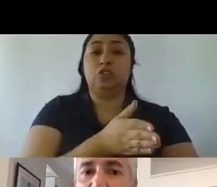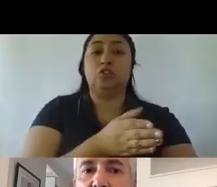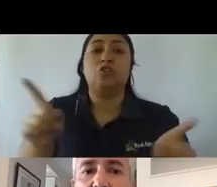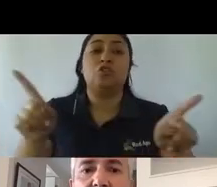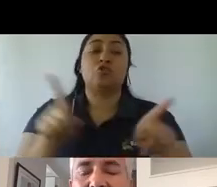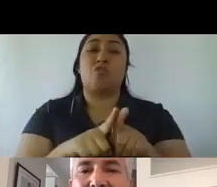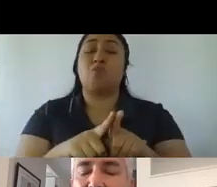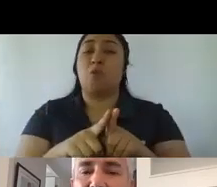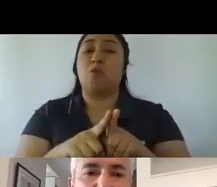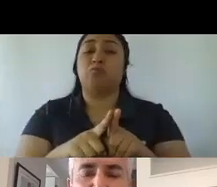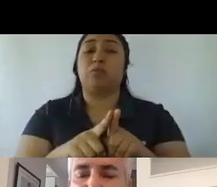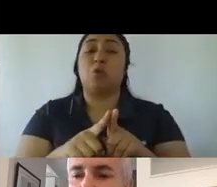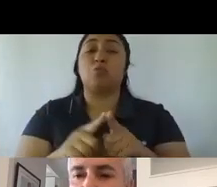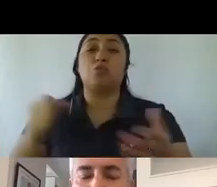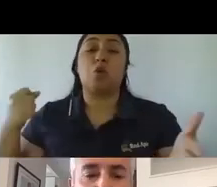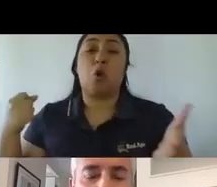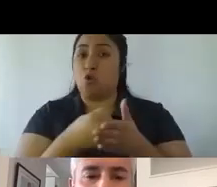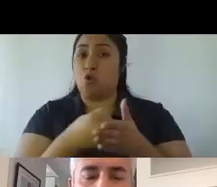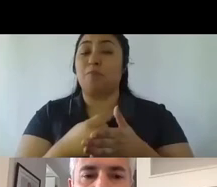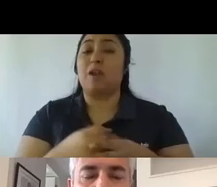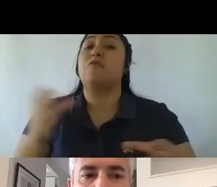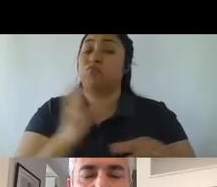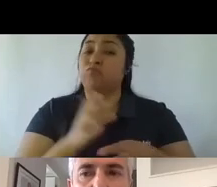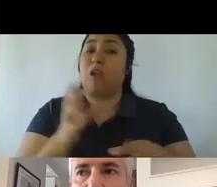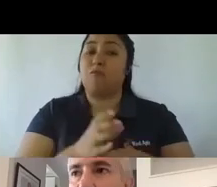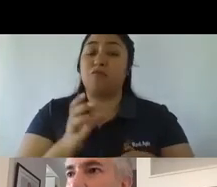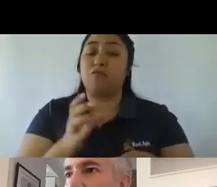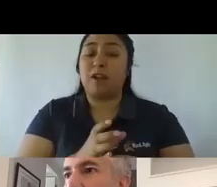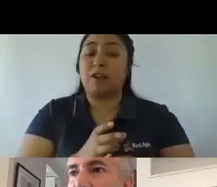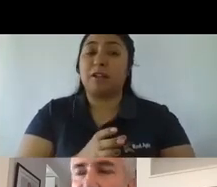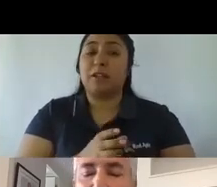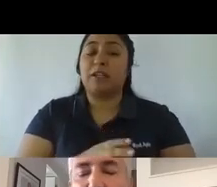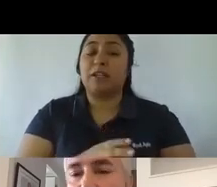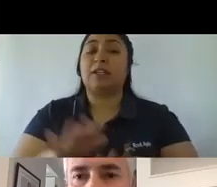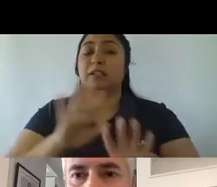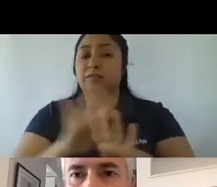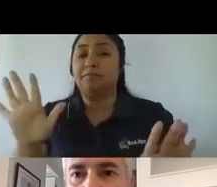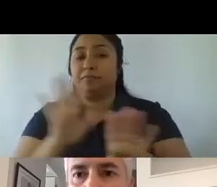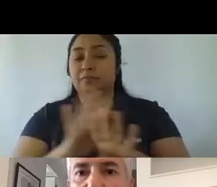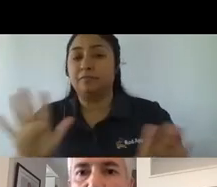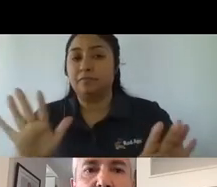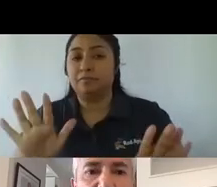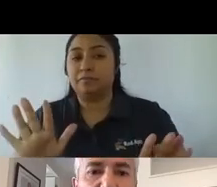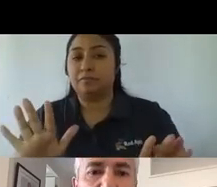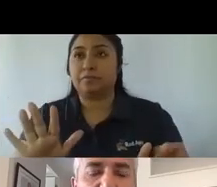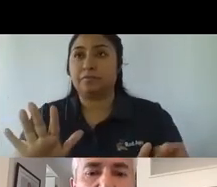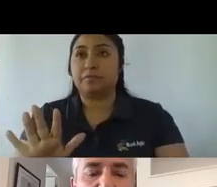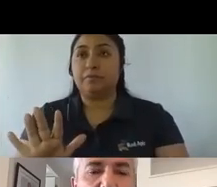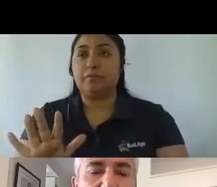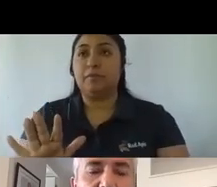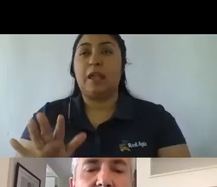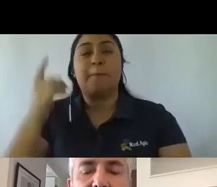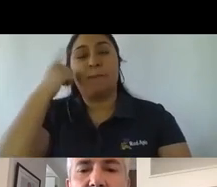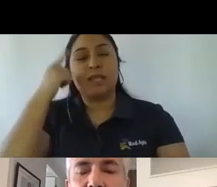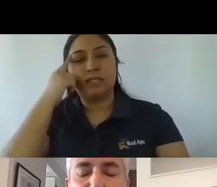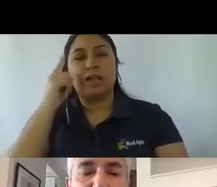marzo, y que jamás y ninguno, probablemente, ustedes acá en esta audiencia, ni en la peor de sus expectativas, pensaban que íbamos a tener una